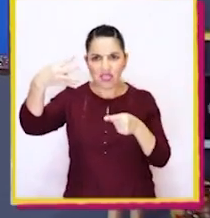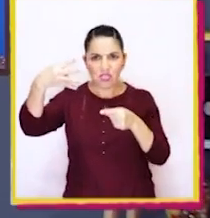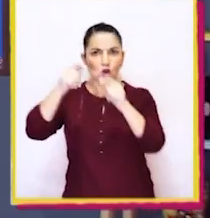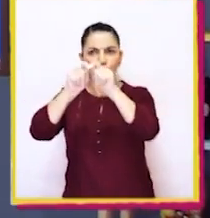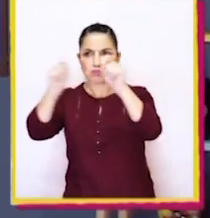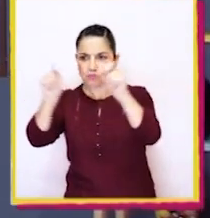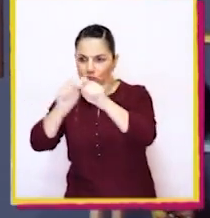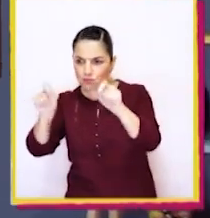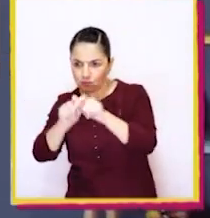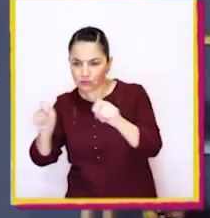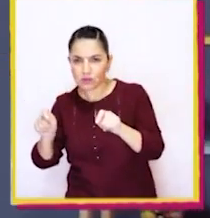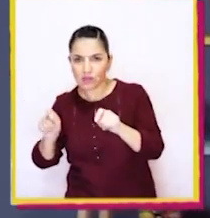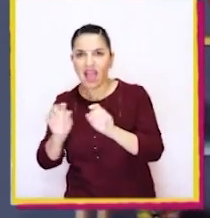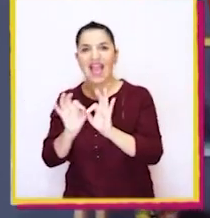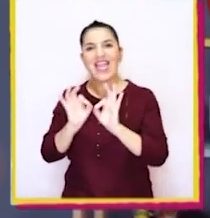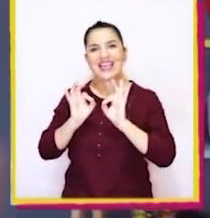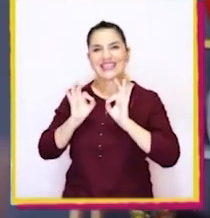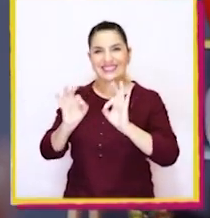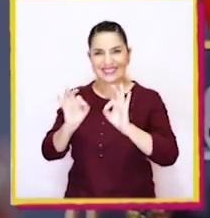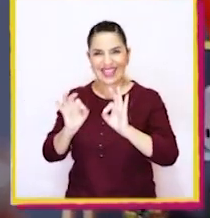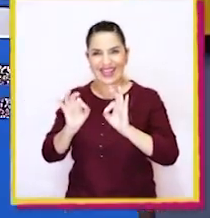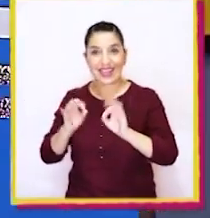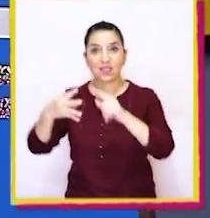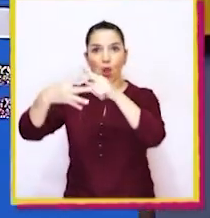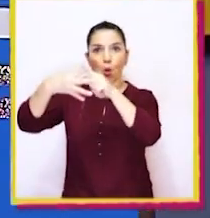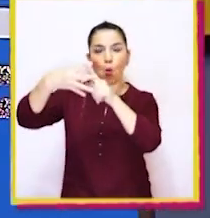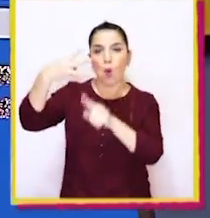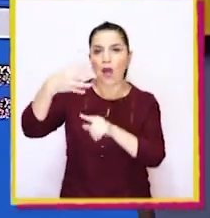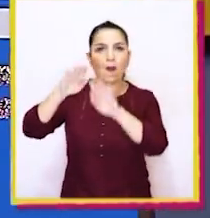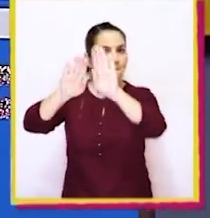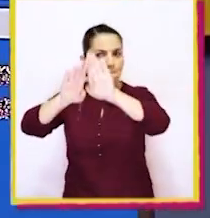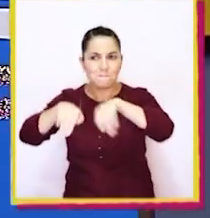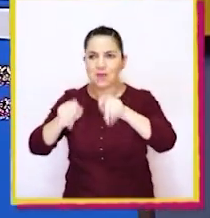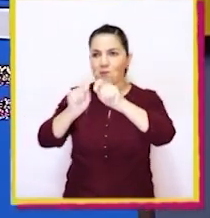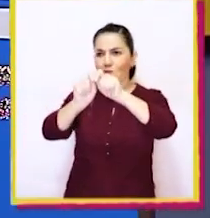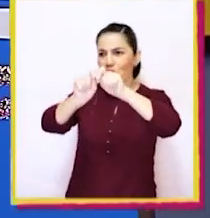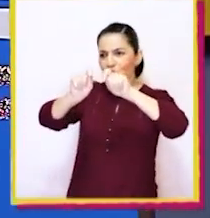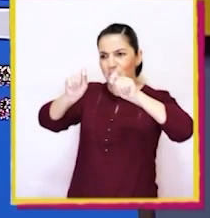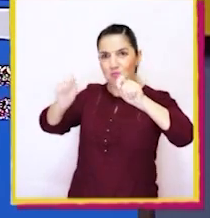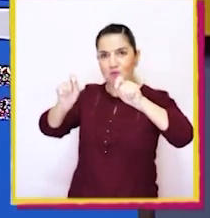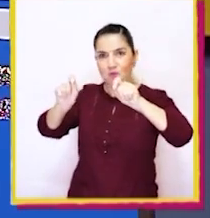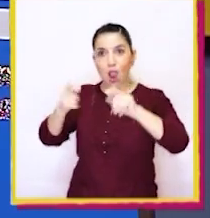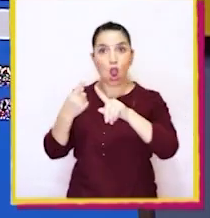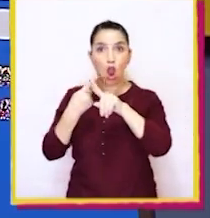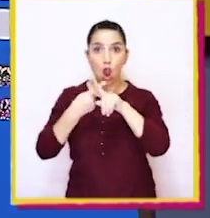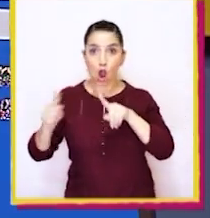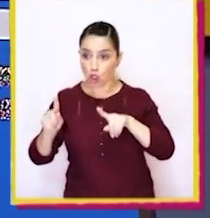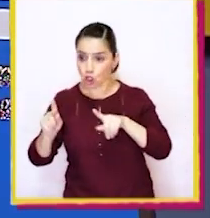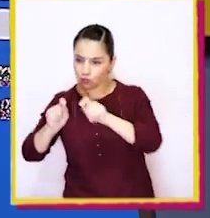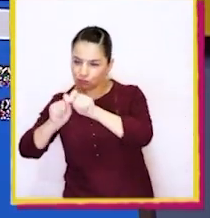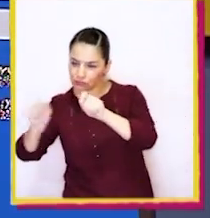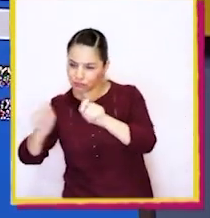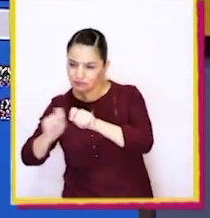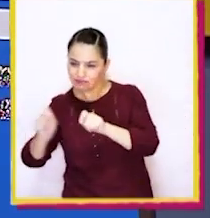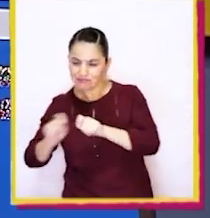cuatro? ¡Excelente! Estos cuatro tienen el mismo largo. ¿Y estos?